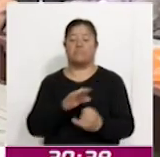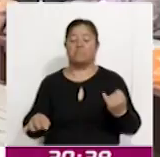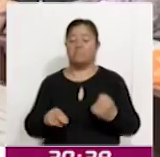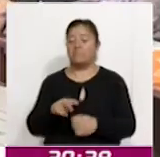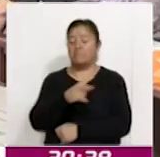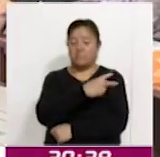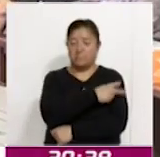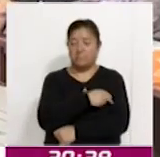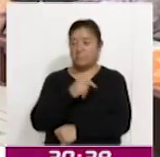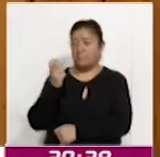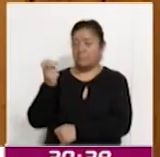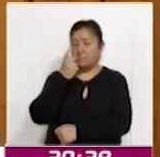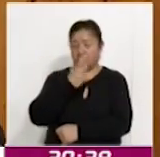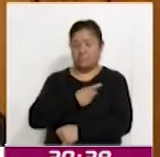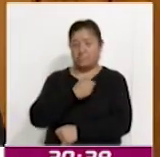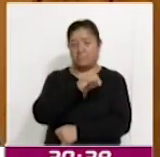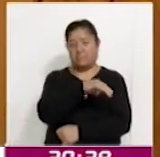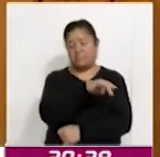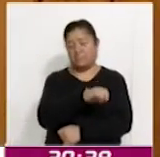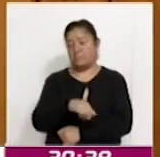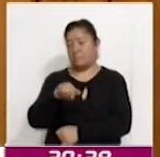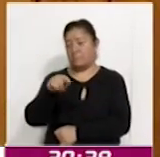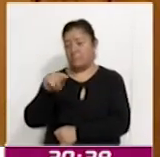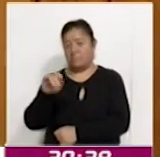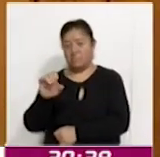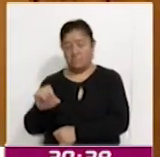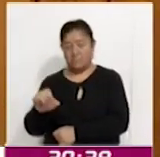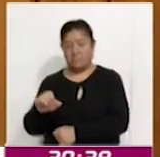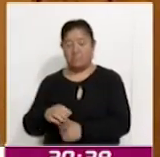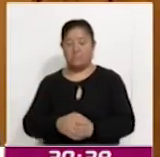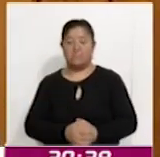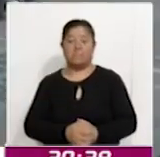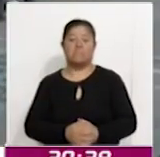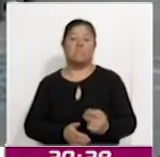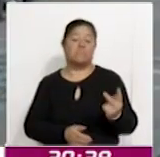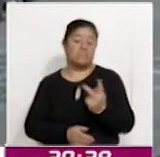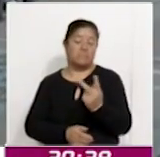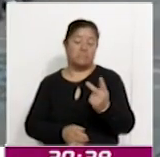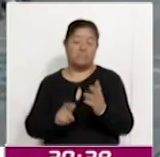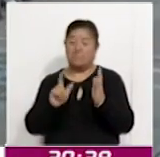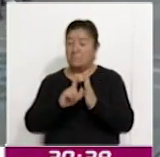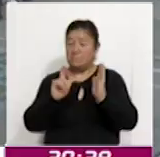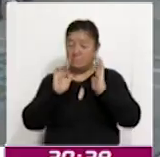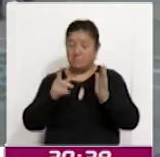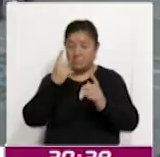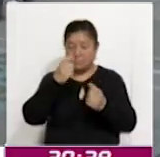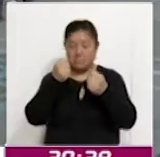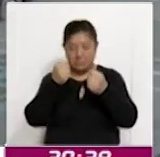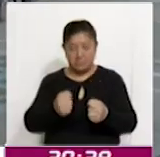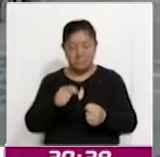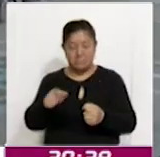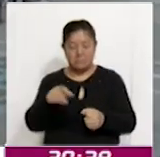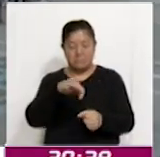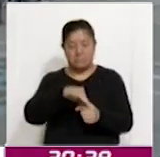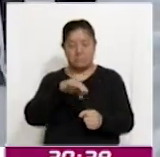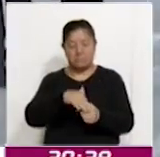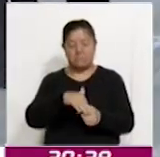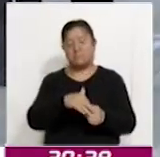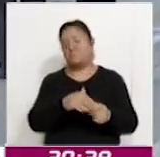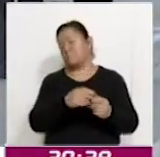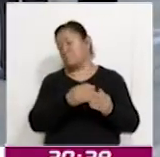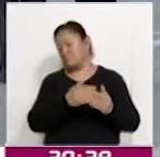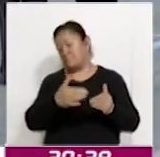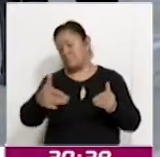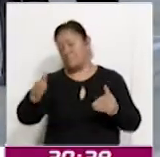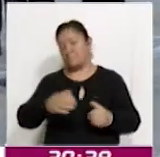ejecutivo aseguró que tanto el INE como el Instituto Tlaxcalteca de Elecciones, ITE, están listos para garantizar el adecuado desarrollo de la jornada electoral. Para Coracid